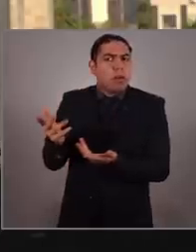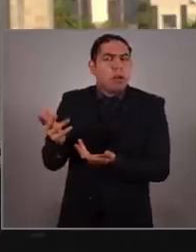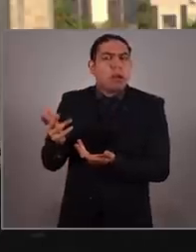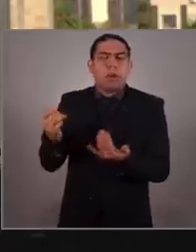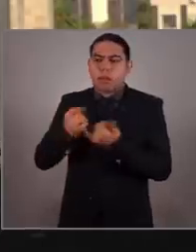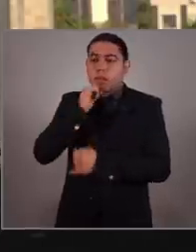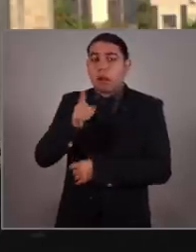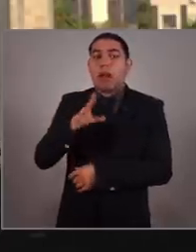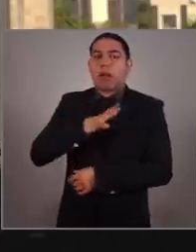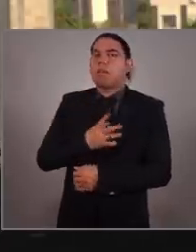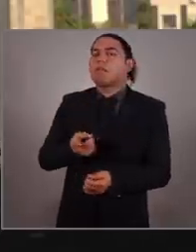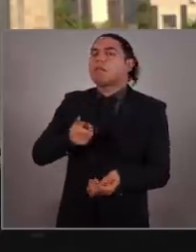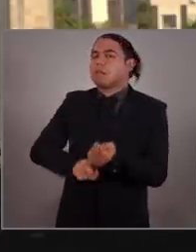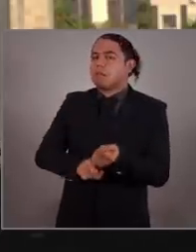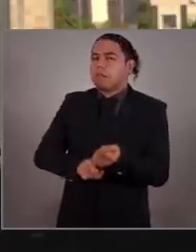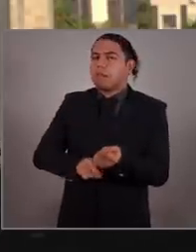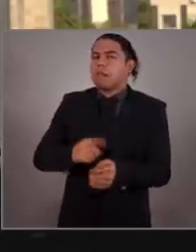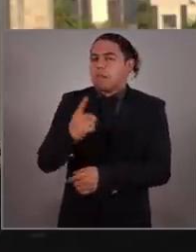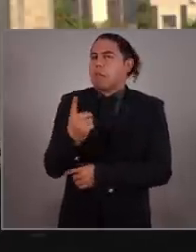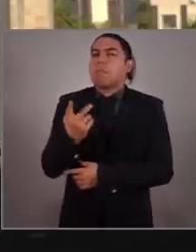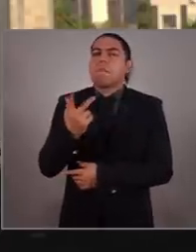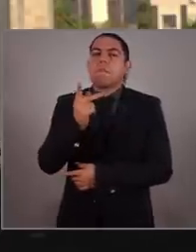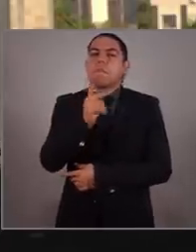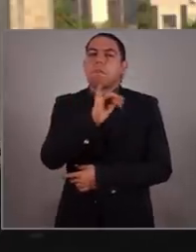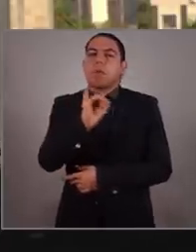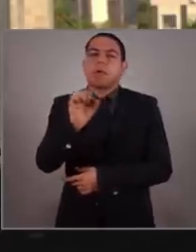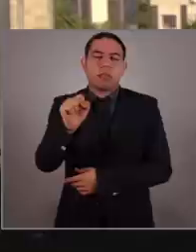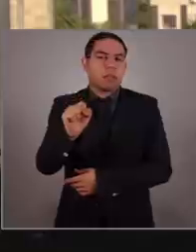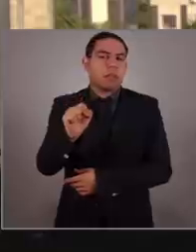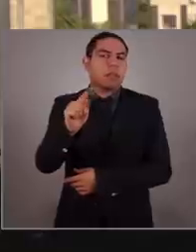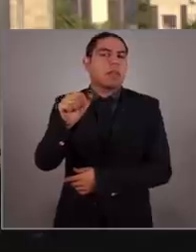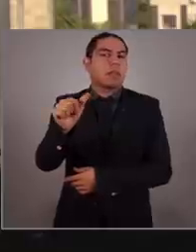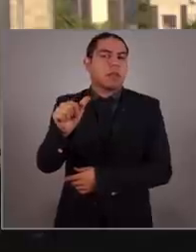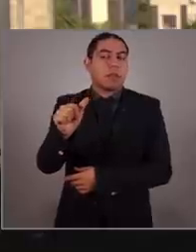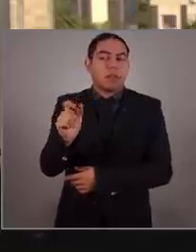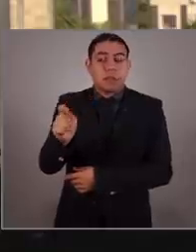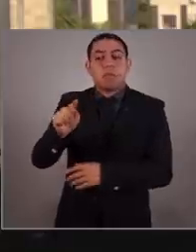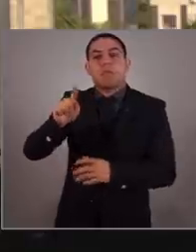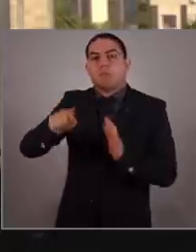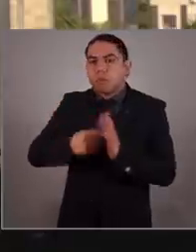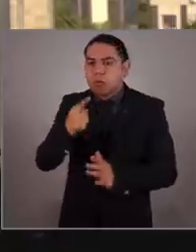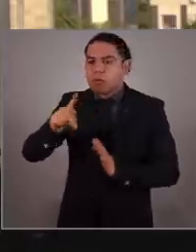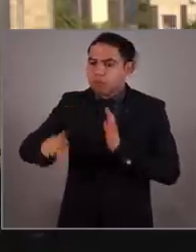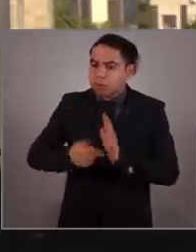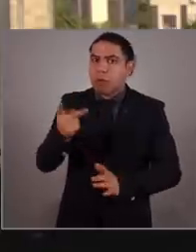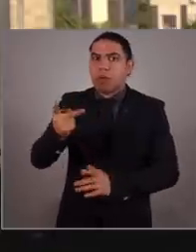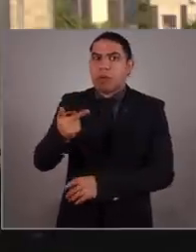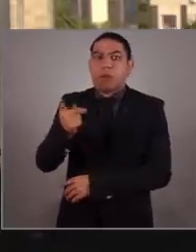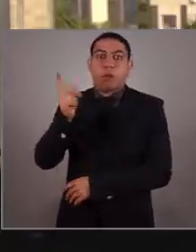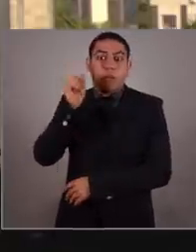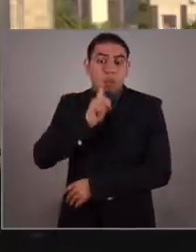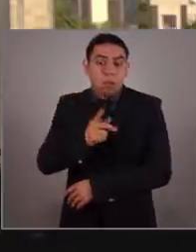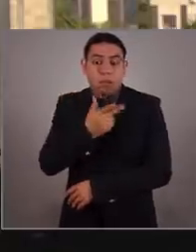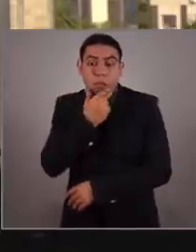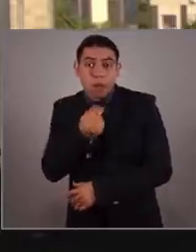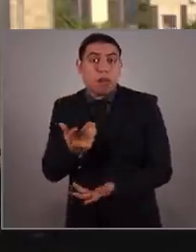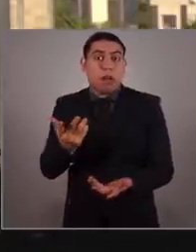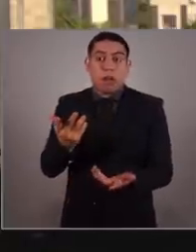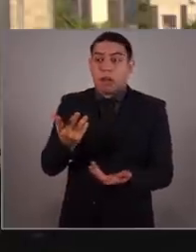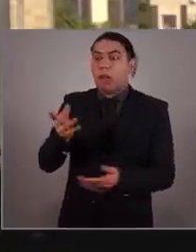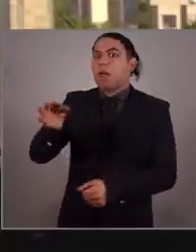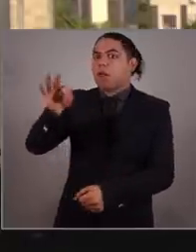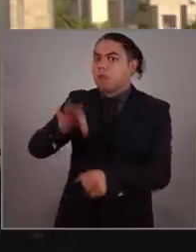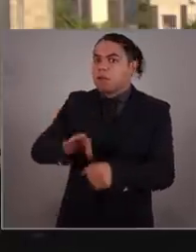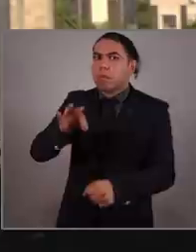habita un pequeño priista. Una y otra vez las y los mexicanos